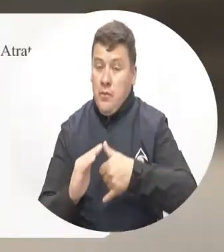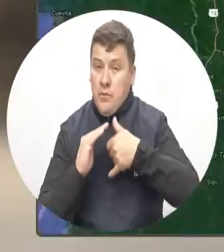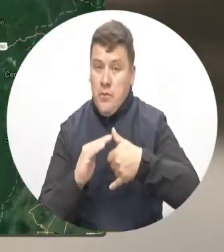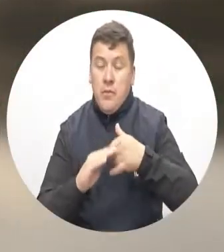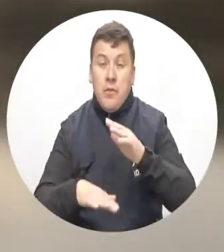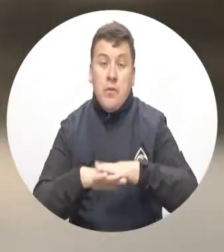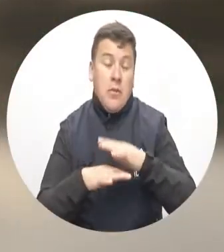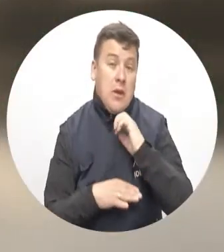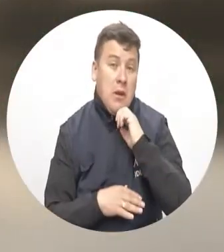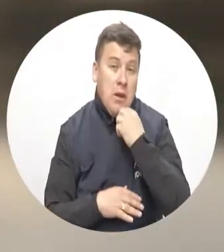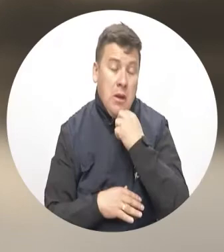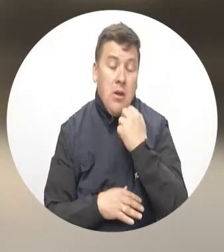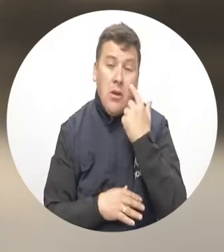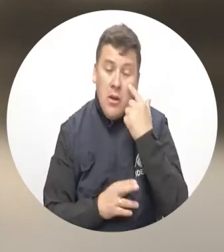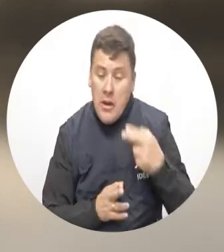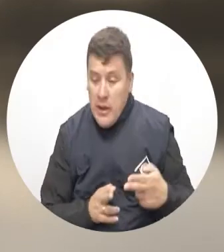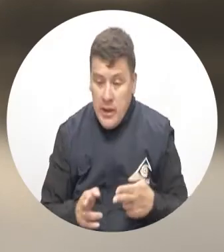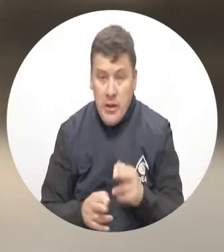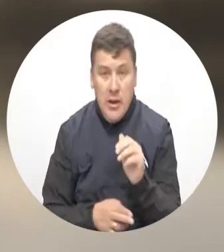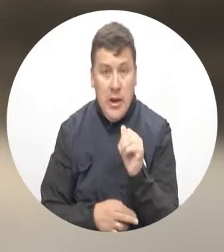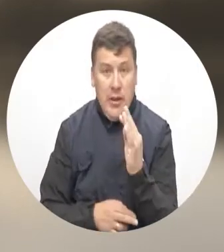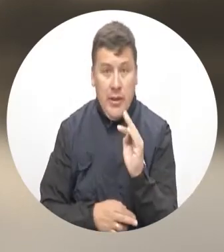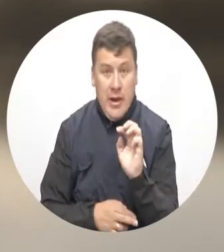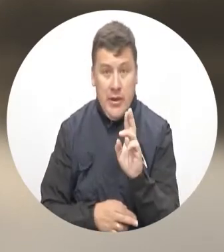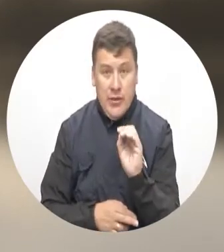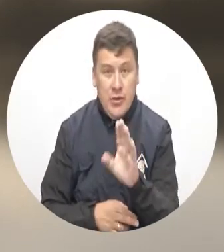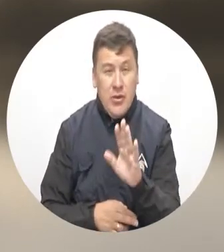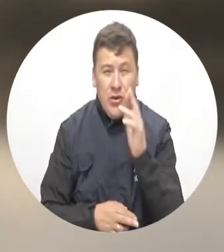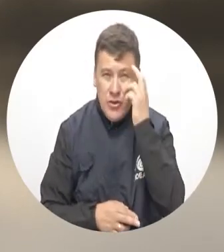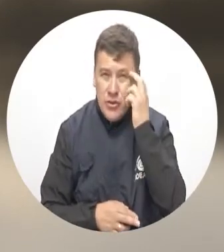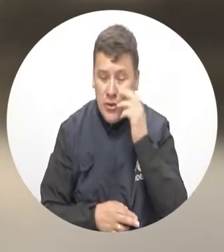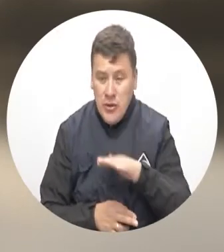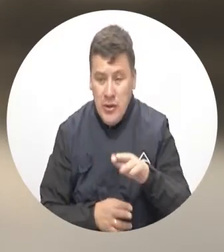IDEAM. Alerta naranja sobre el río Atrato en el Chocó.